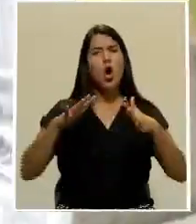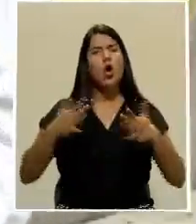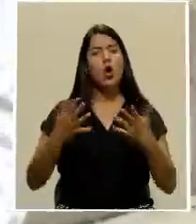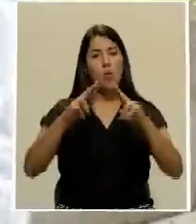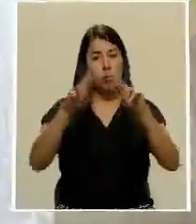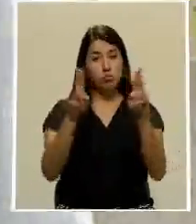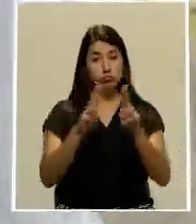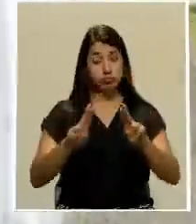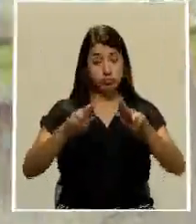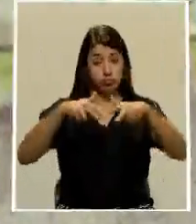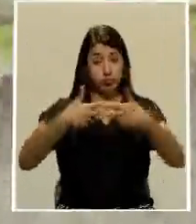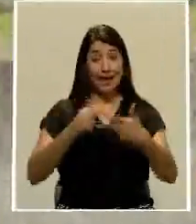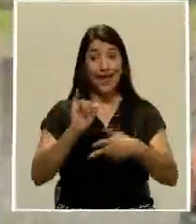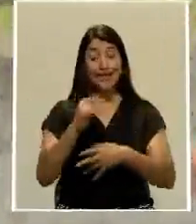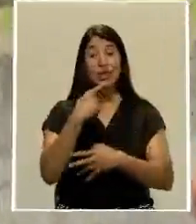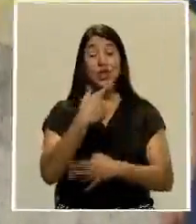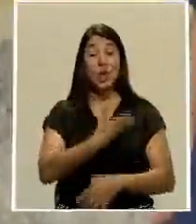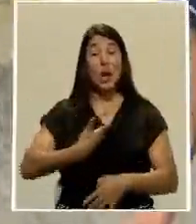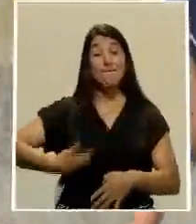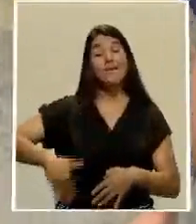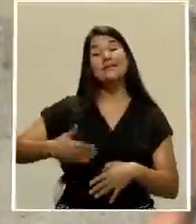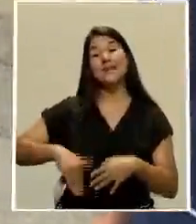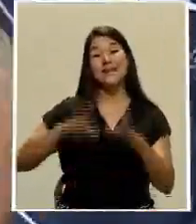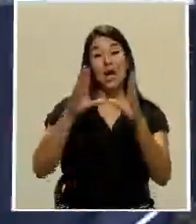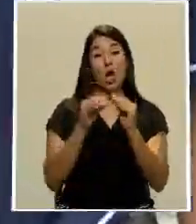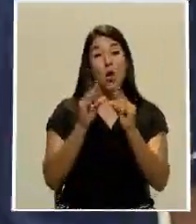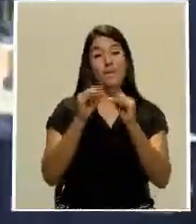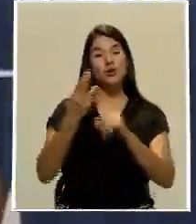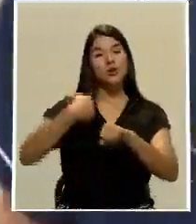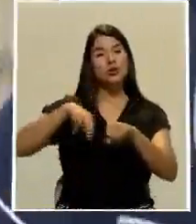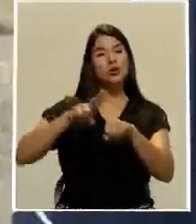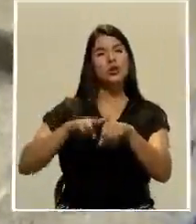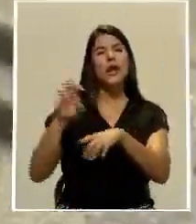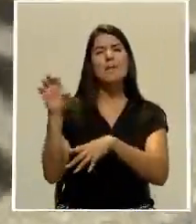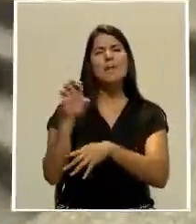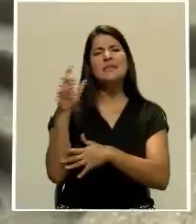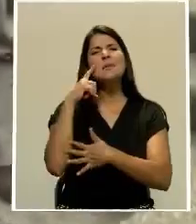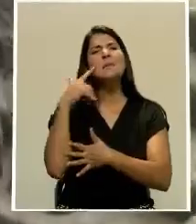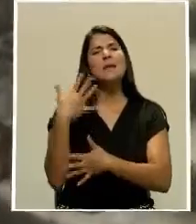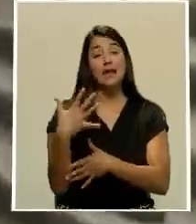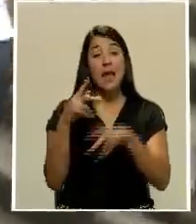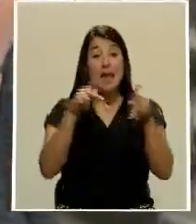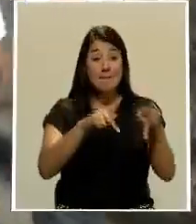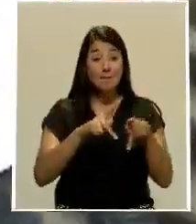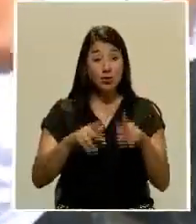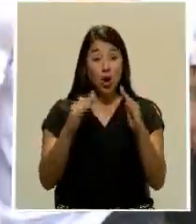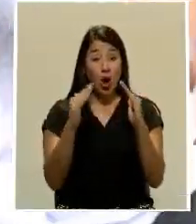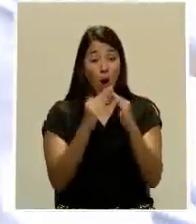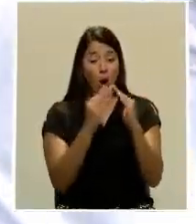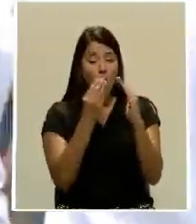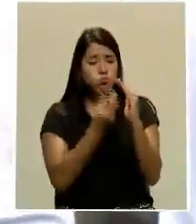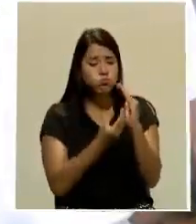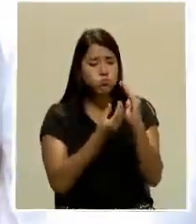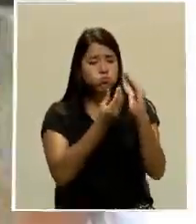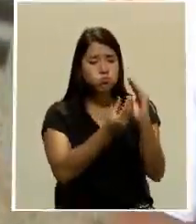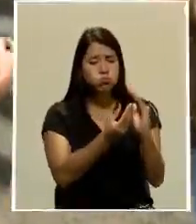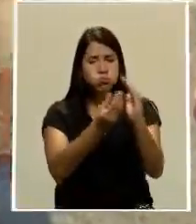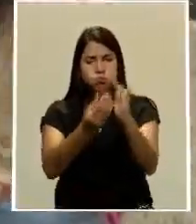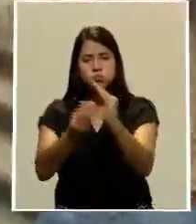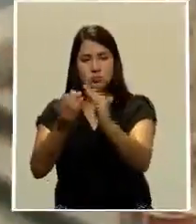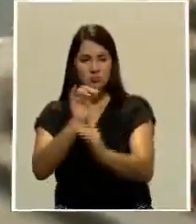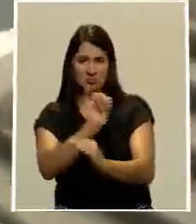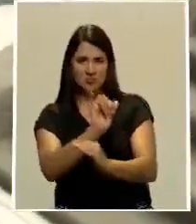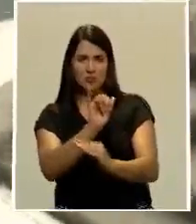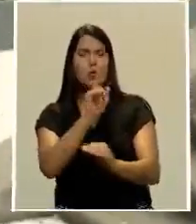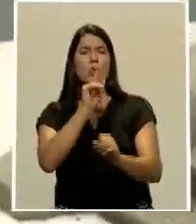Solís, presidente de la Comisión Nacional de Emergencias, esto con el objetivo de que las burbujas sociales se mantengan en sus hogares, cumpliendo con las